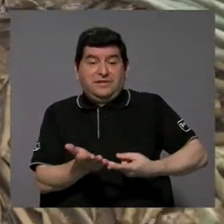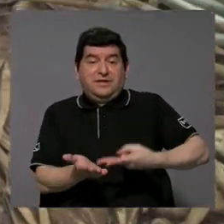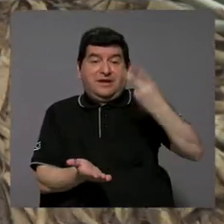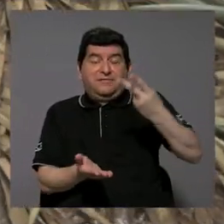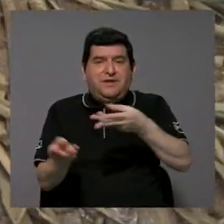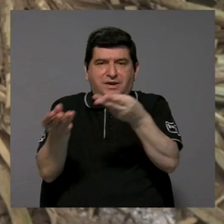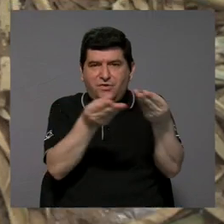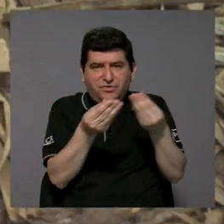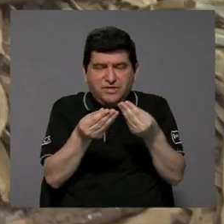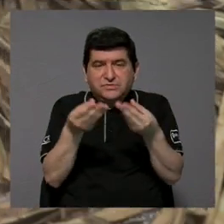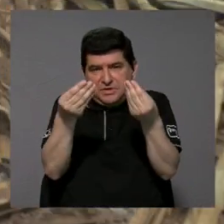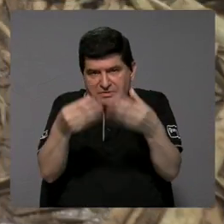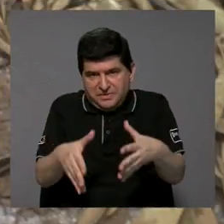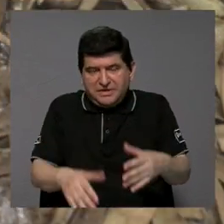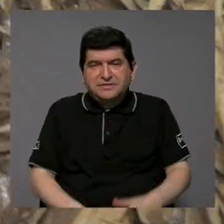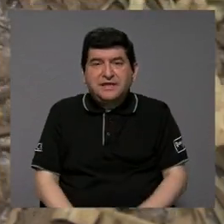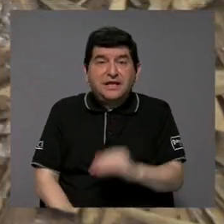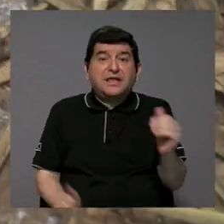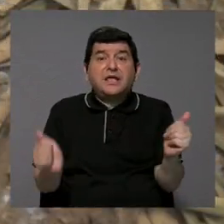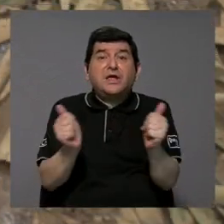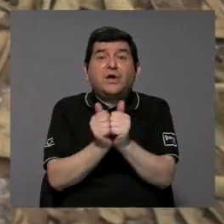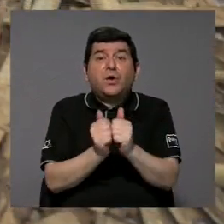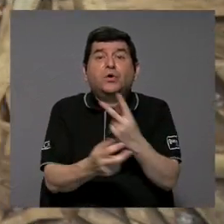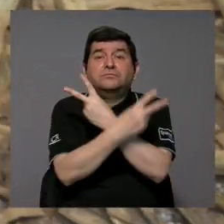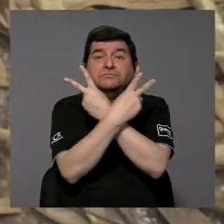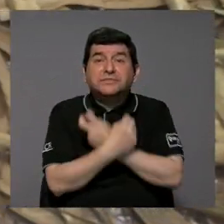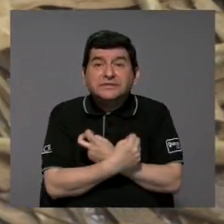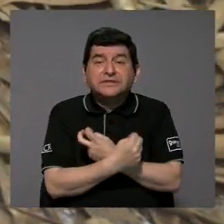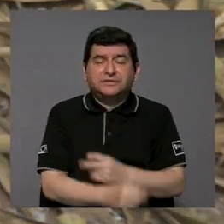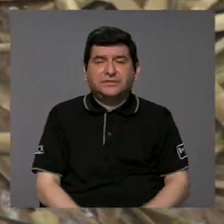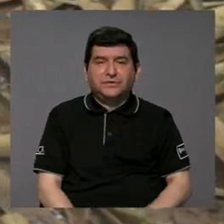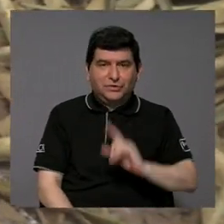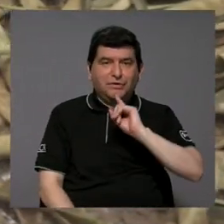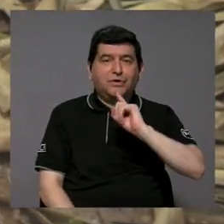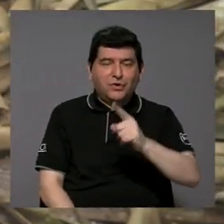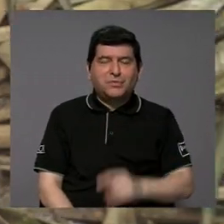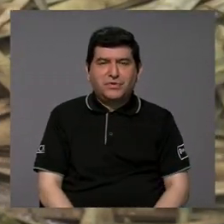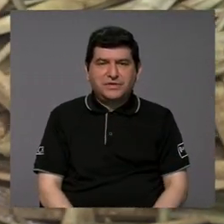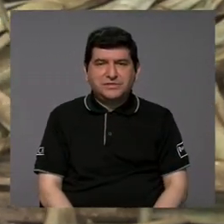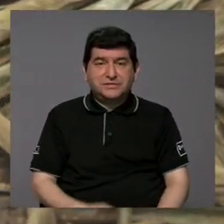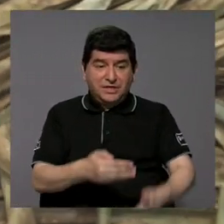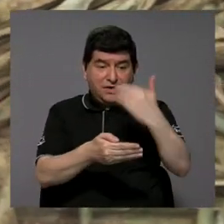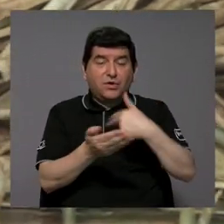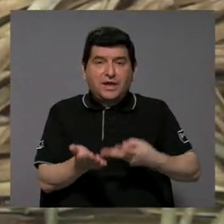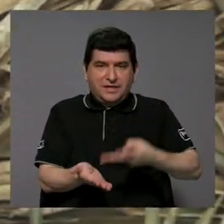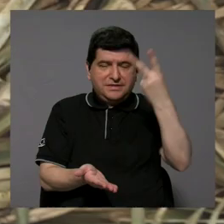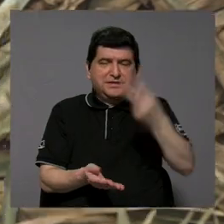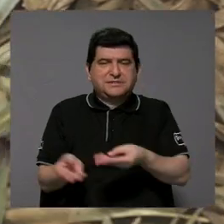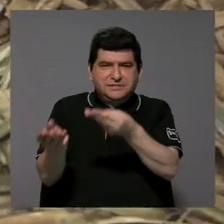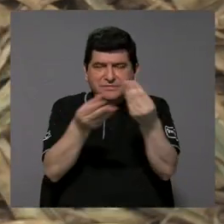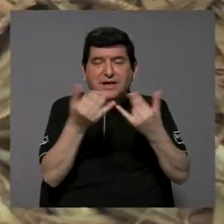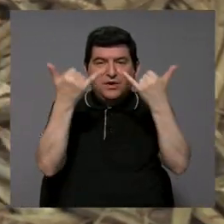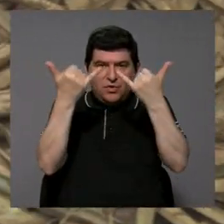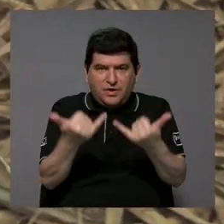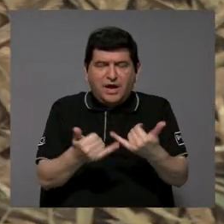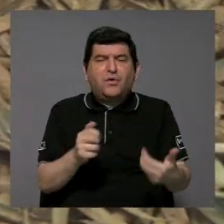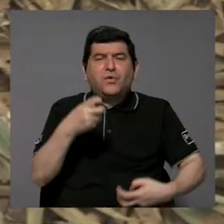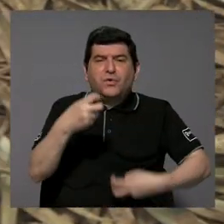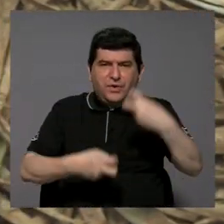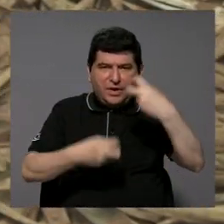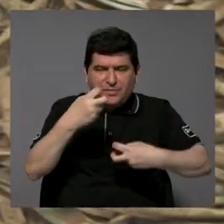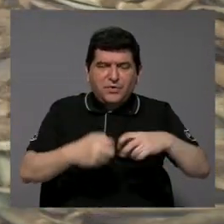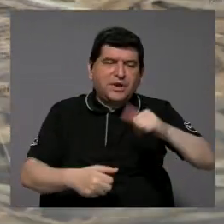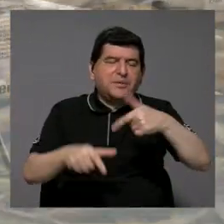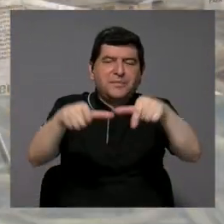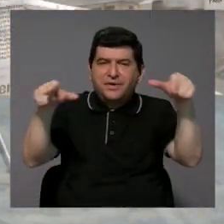en suelo, y además va con plaguicidas. Exactamente, eso es. Como usted dice, lo que fue rico en los suelos, lo vamos a tener causando